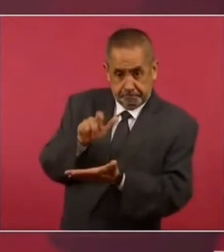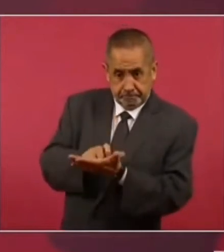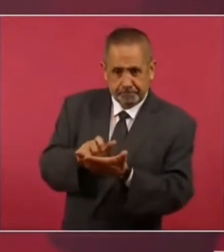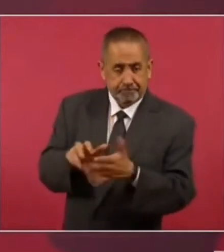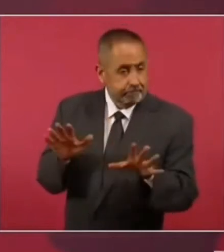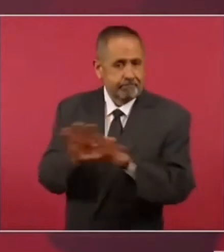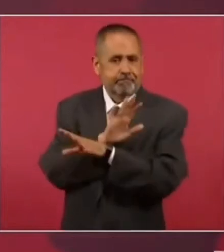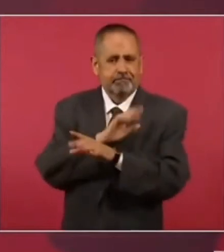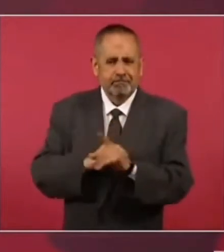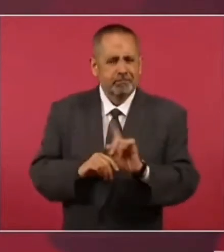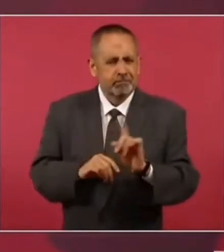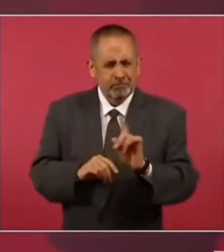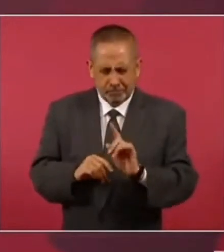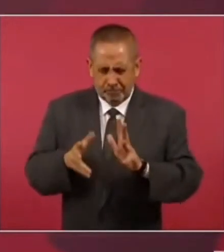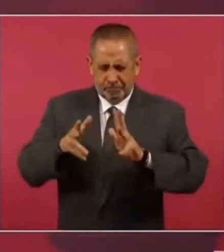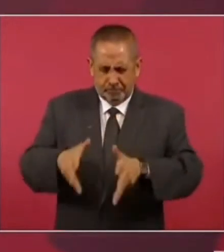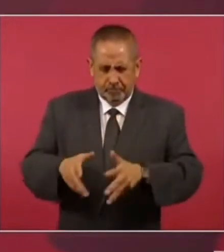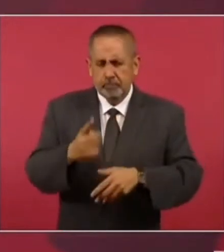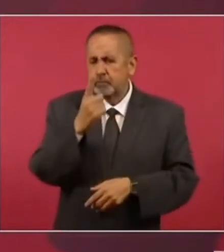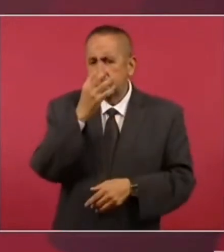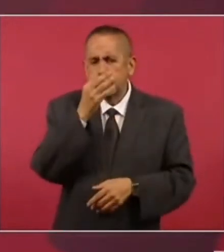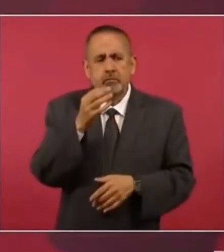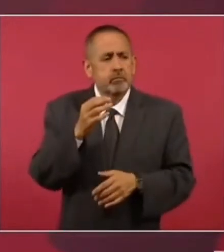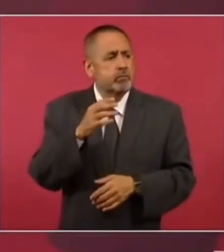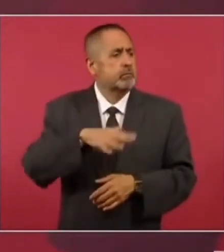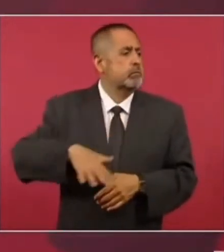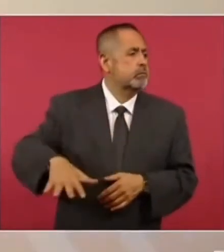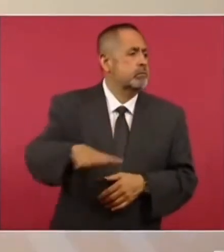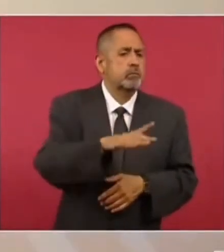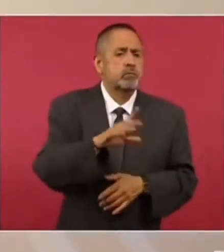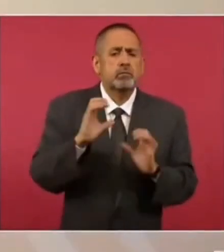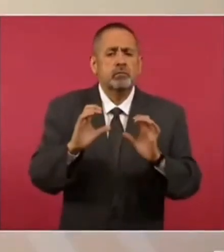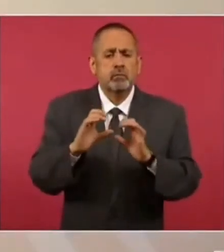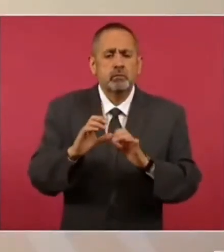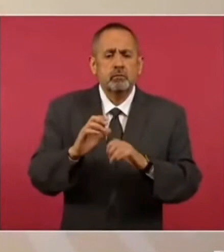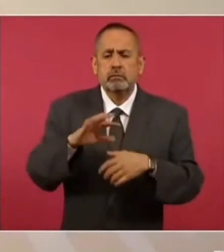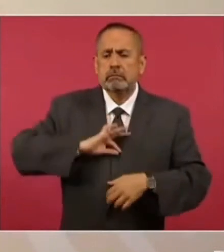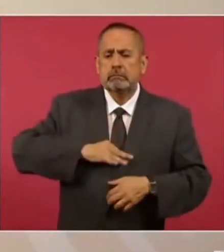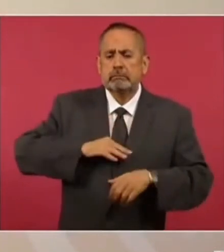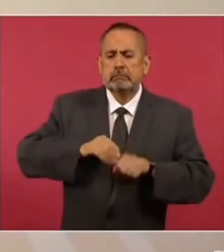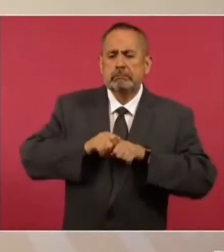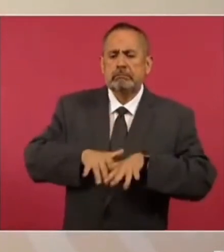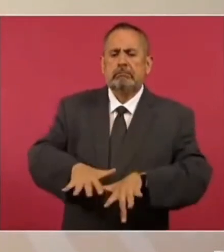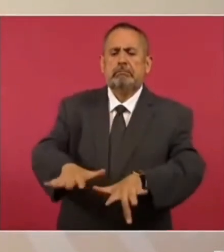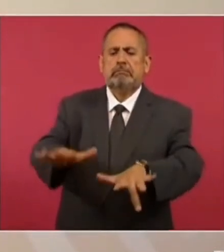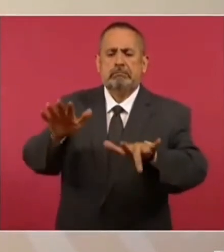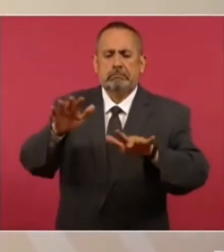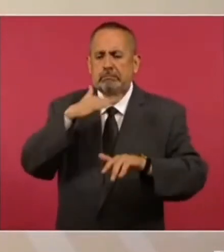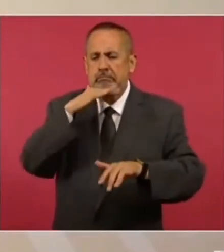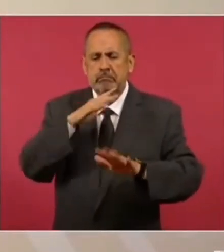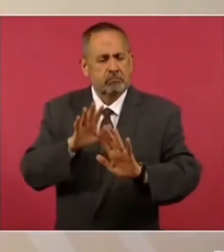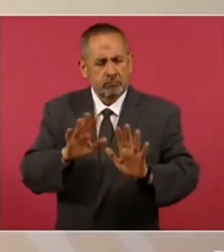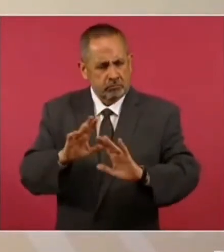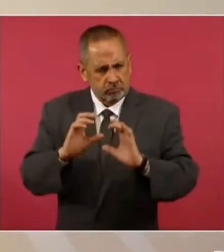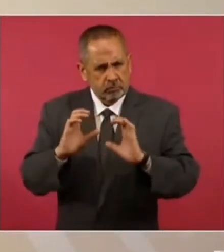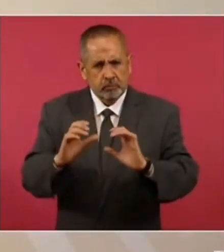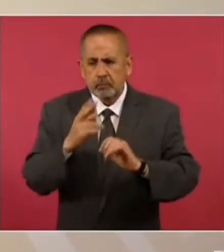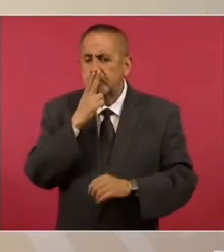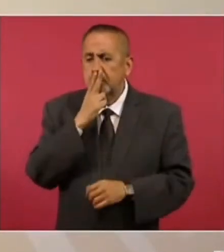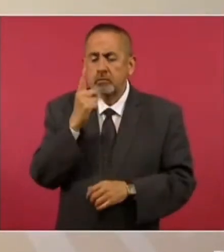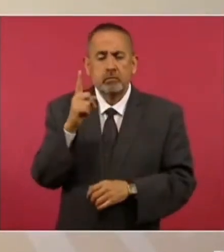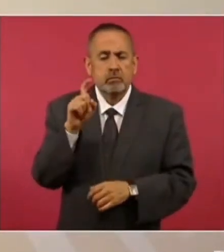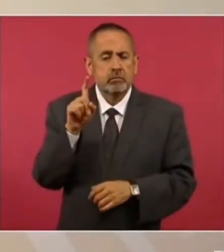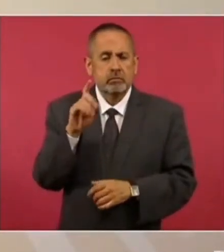ambiente, que no haya derrames, y cuidar el agua básica.